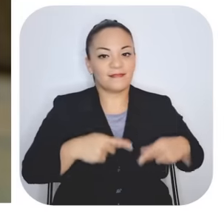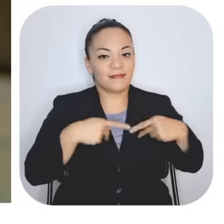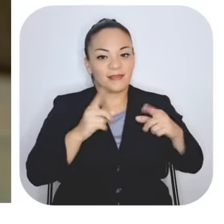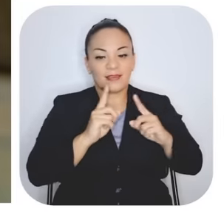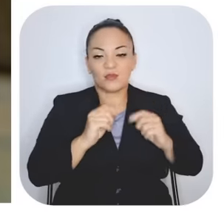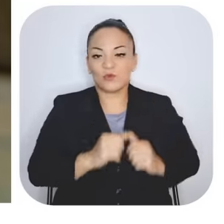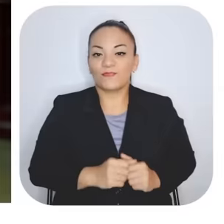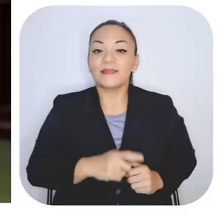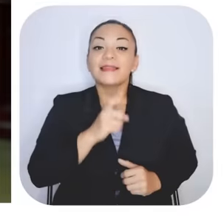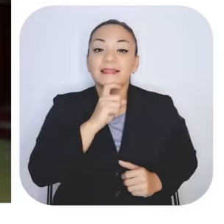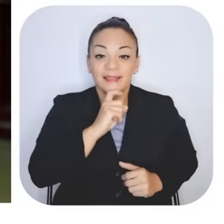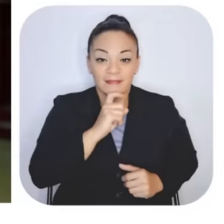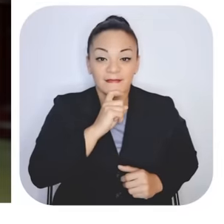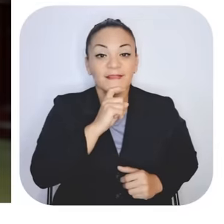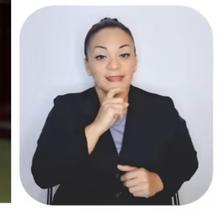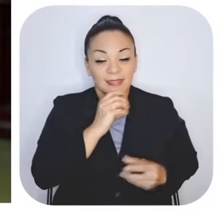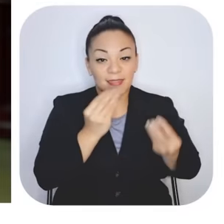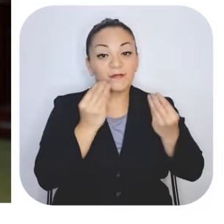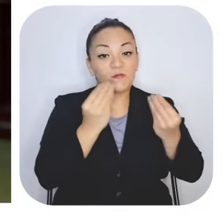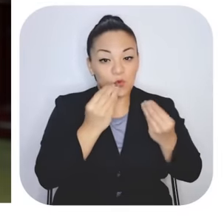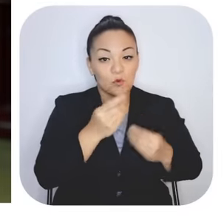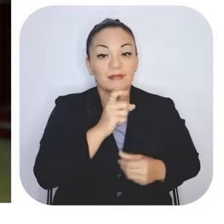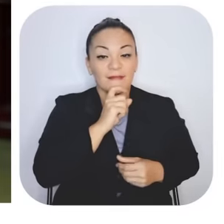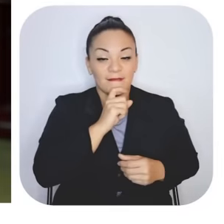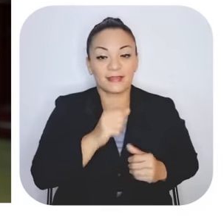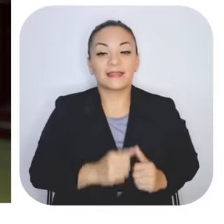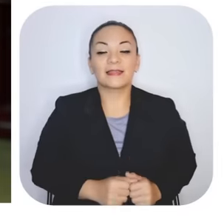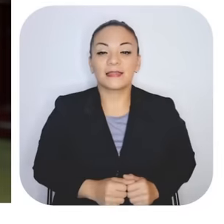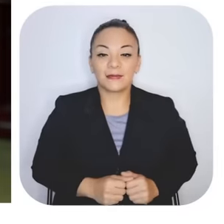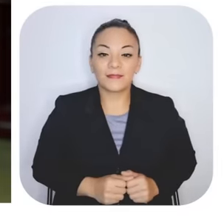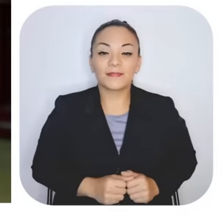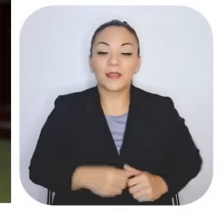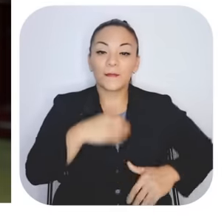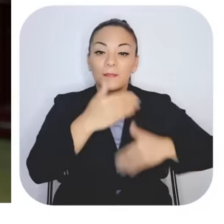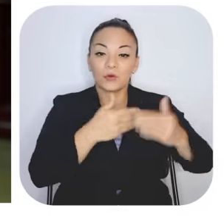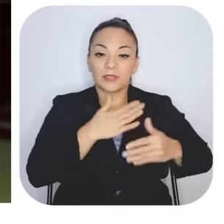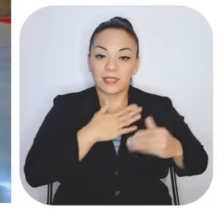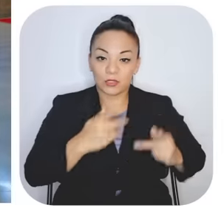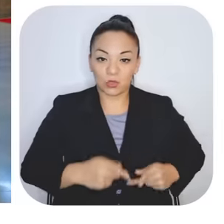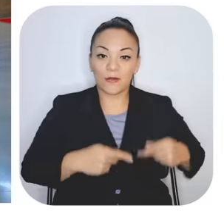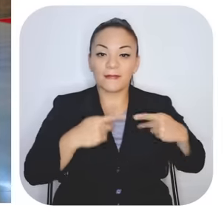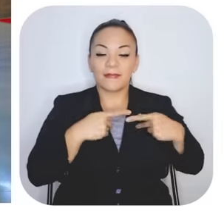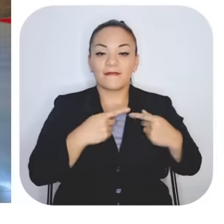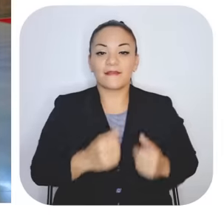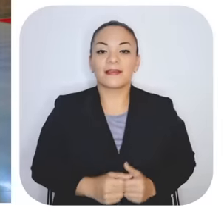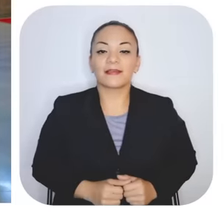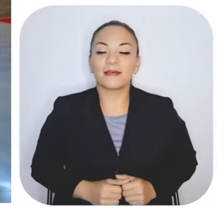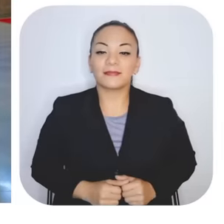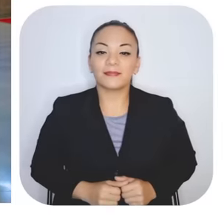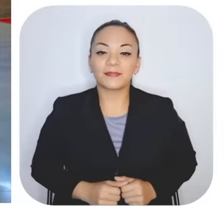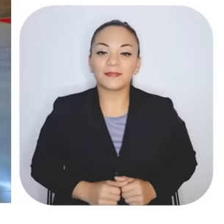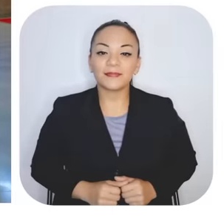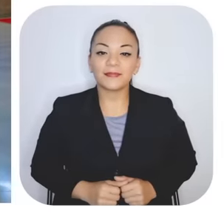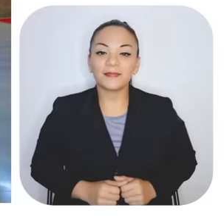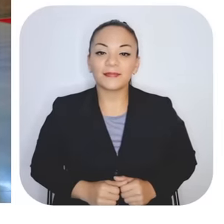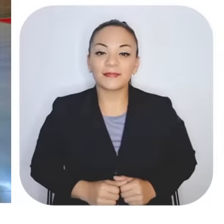Fue muy difícil el proceso de mi vida. Pero